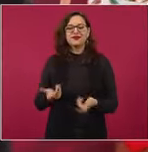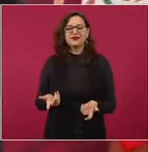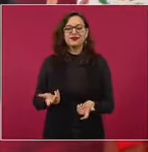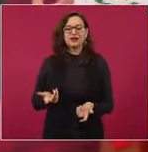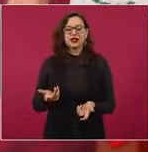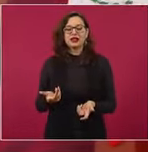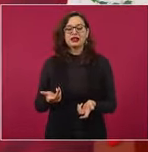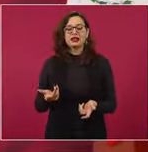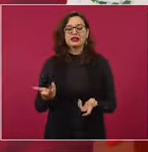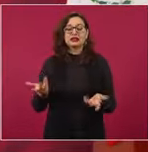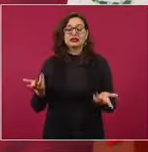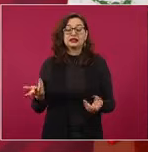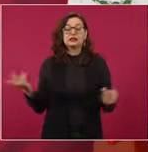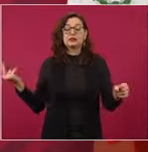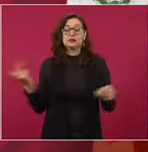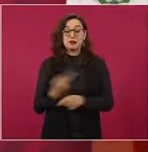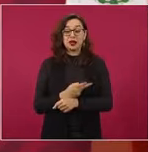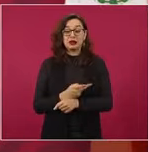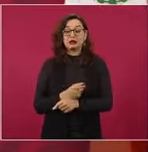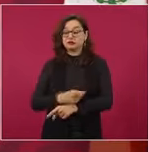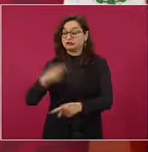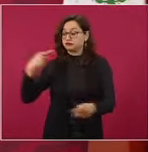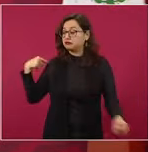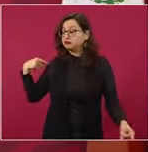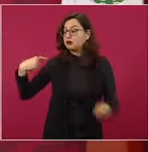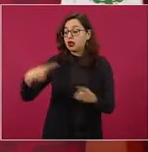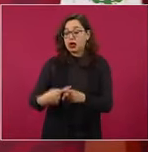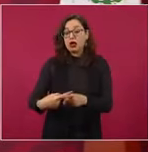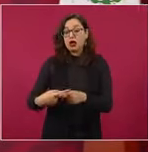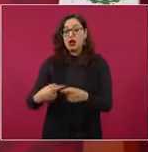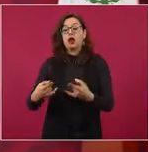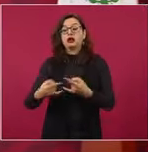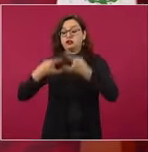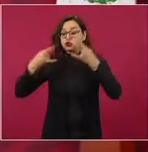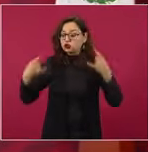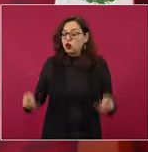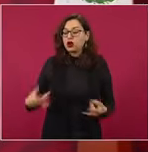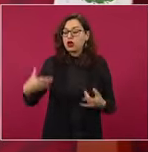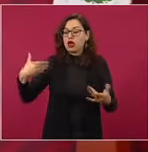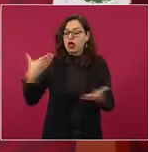en los últimos tiempos fue un buen proyecto